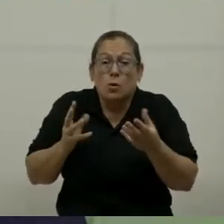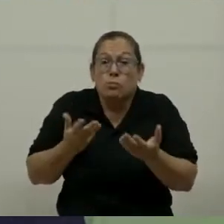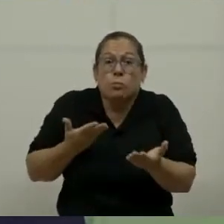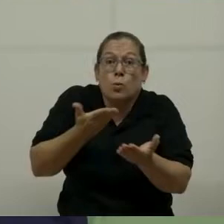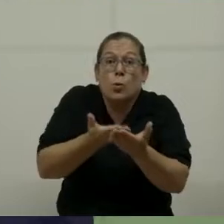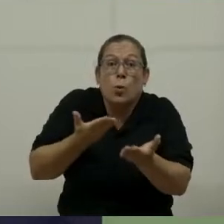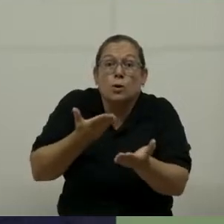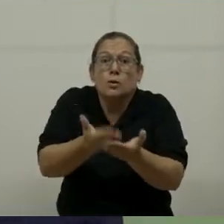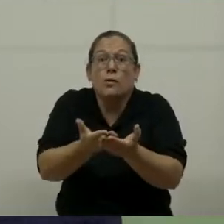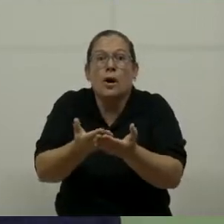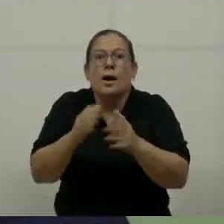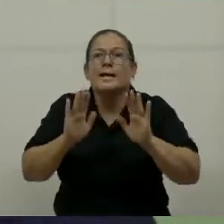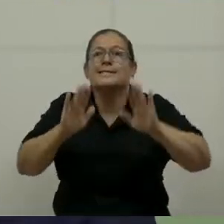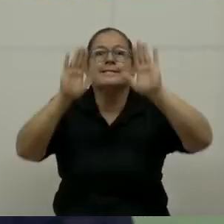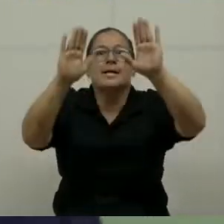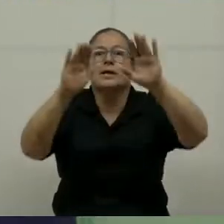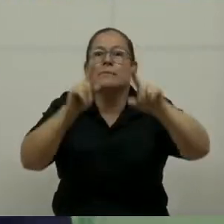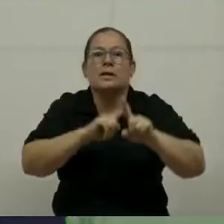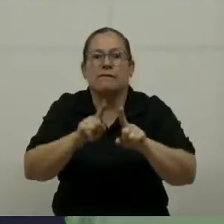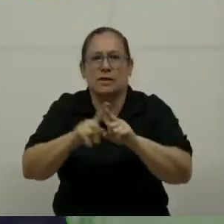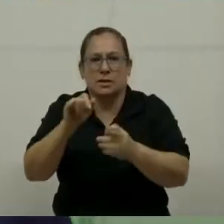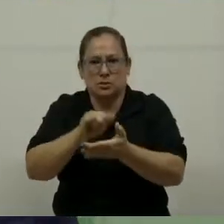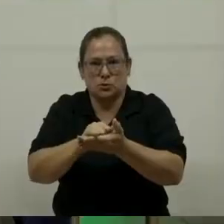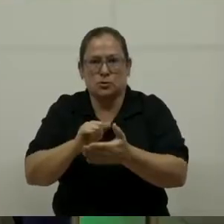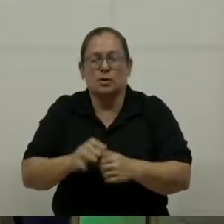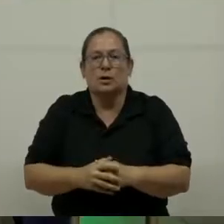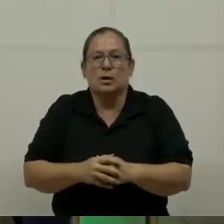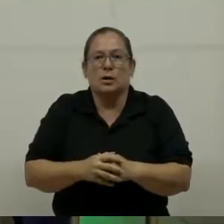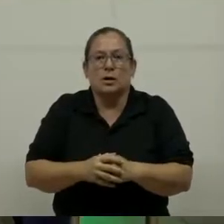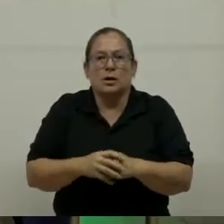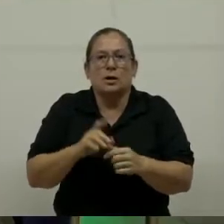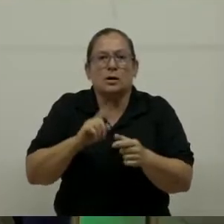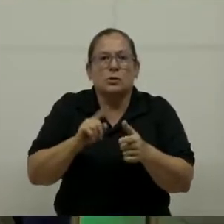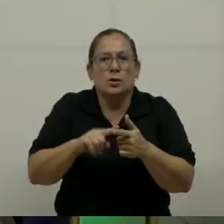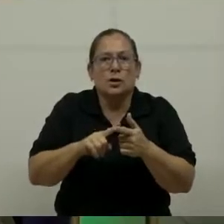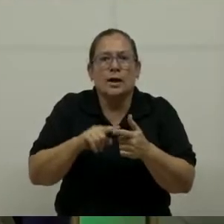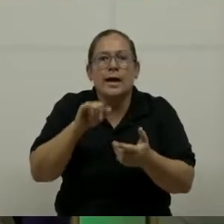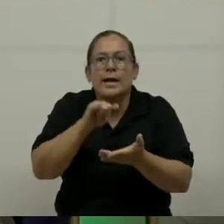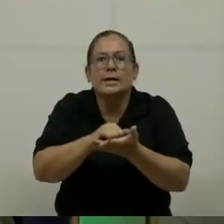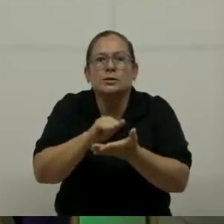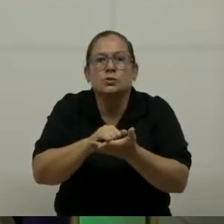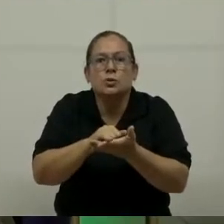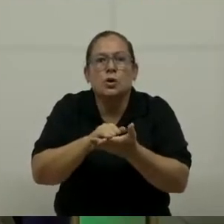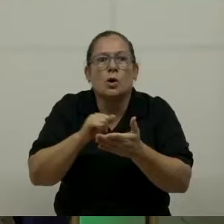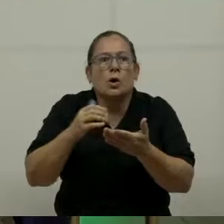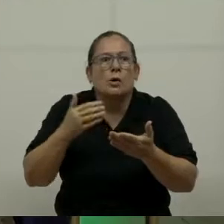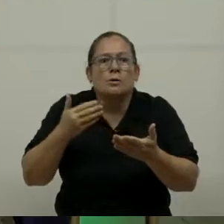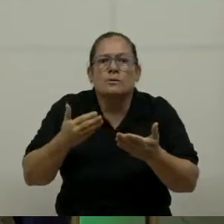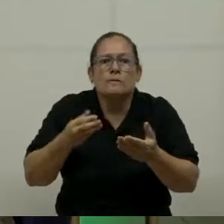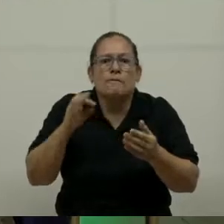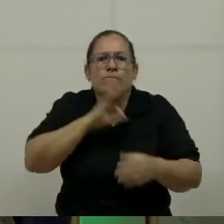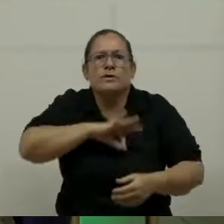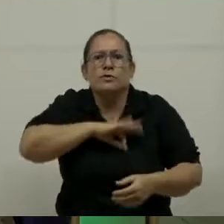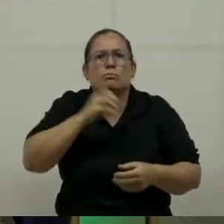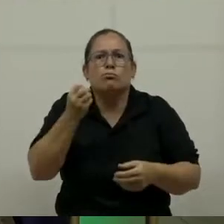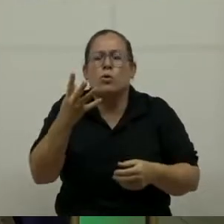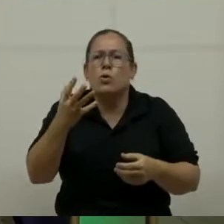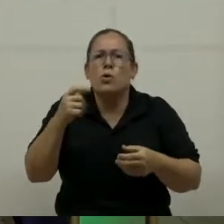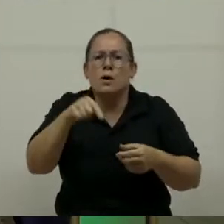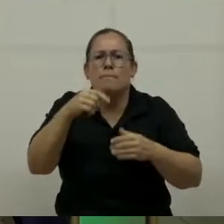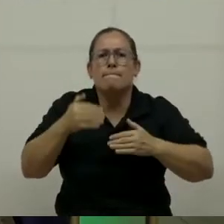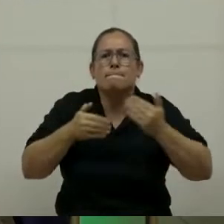excelente manera en este proceso. Angie, esto enriqueció muchísimo el proceso porque pudimos realizar un análisis